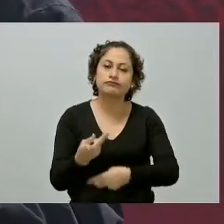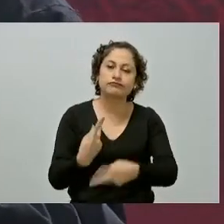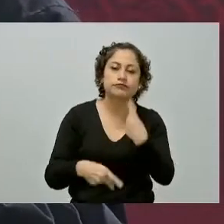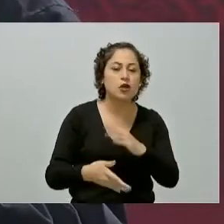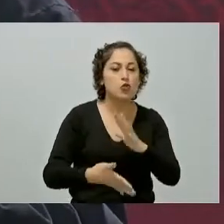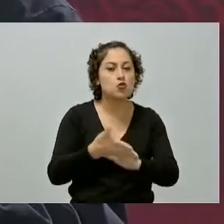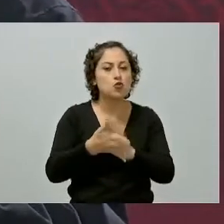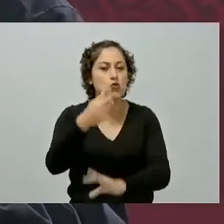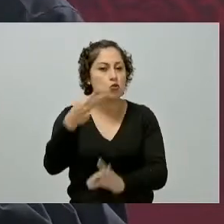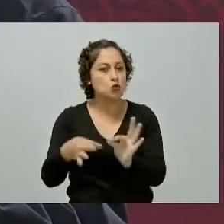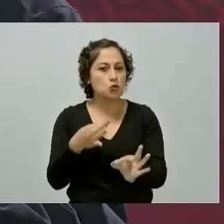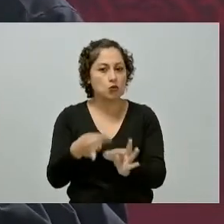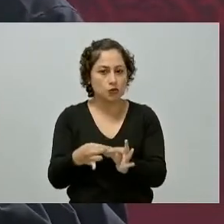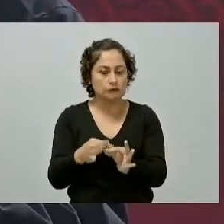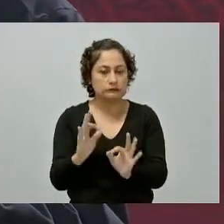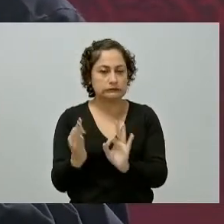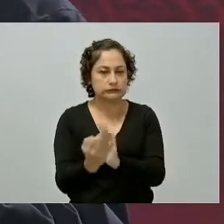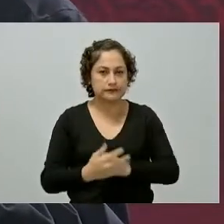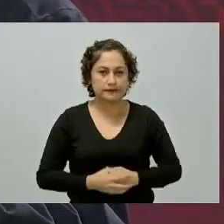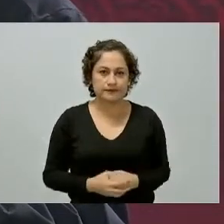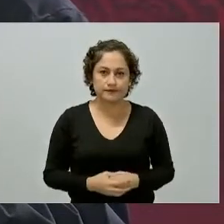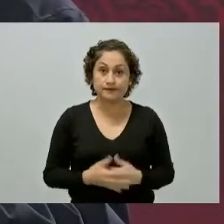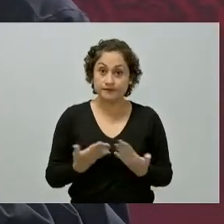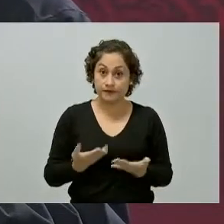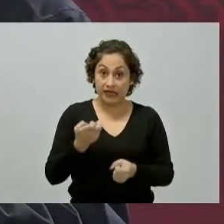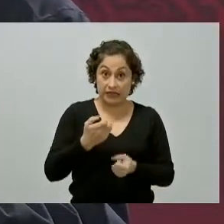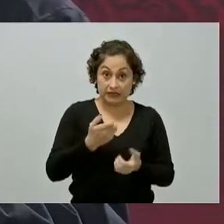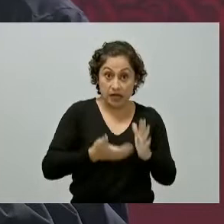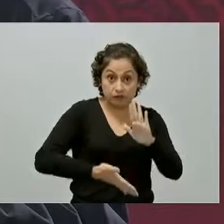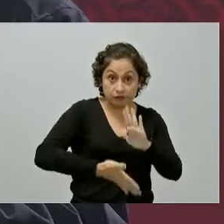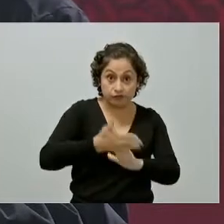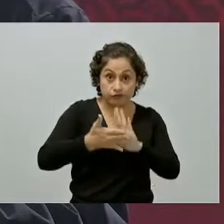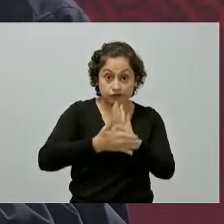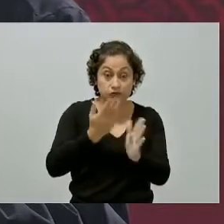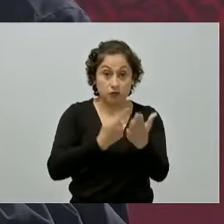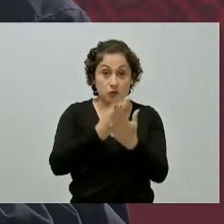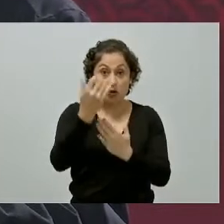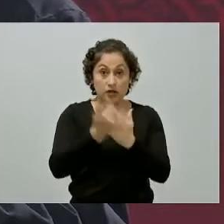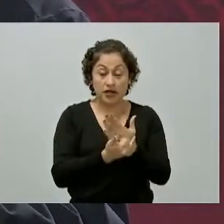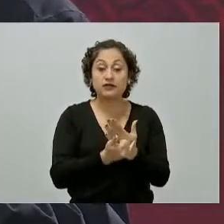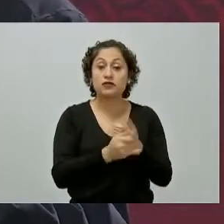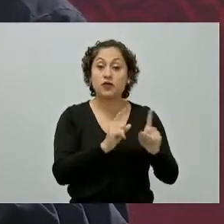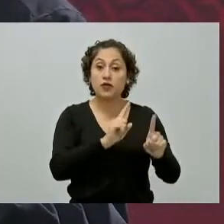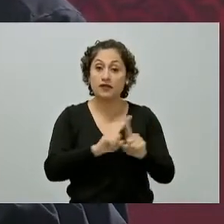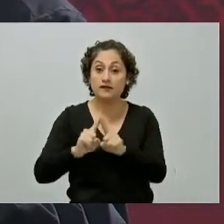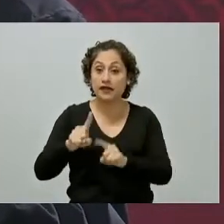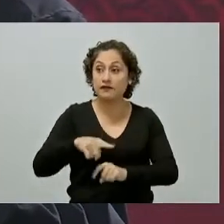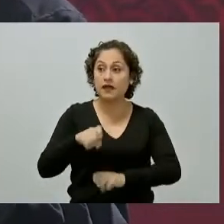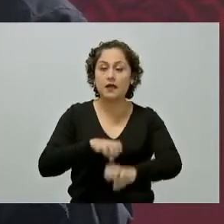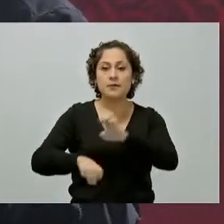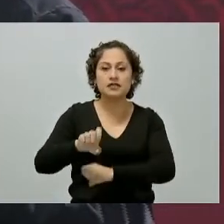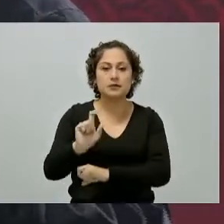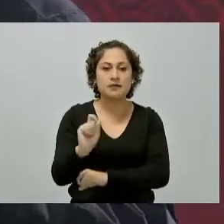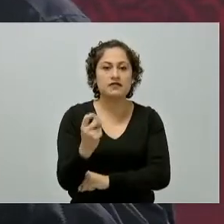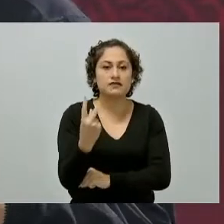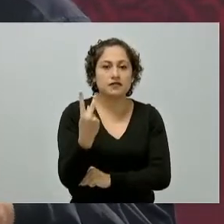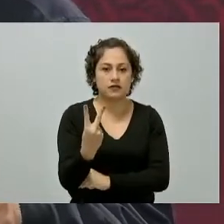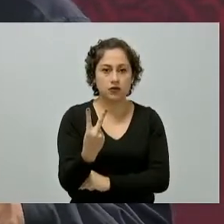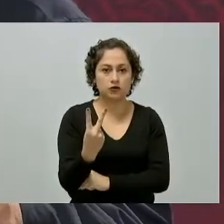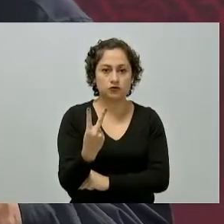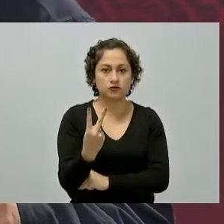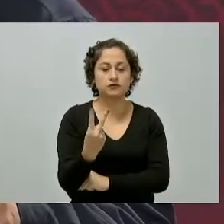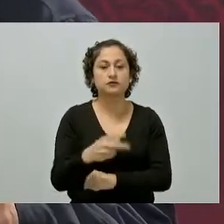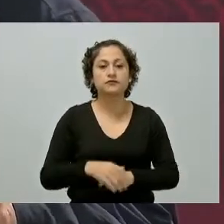en la obra han participado 22 empresas constructoras 7